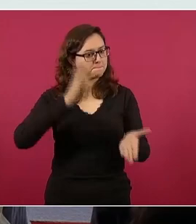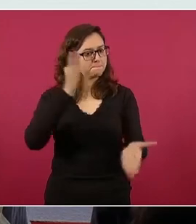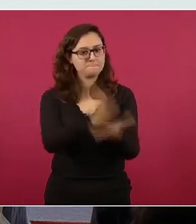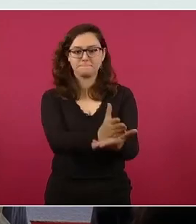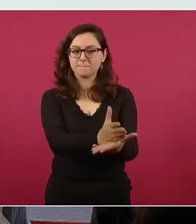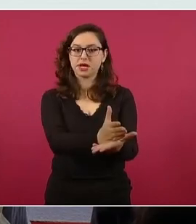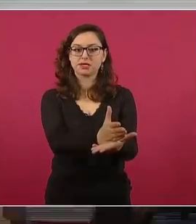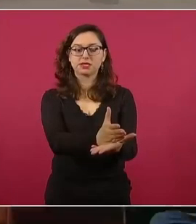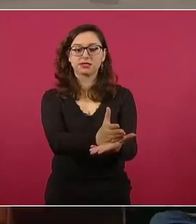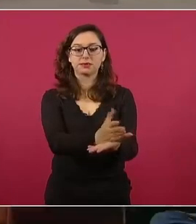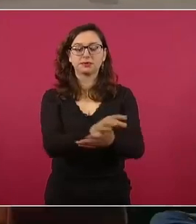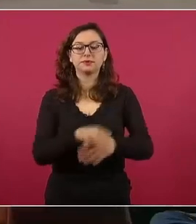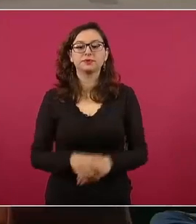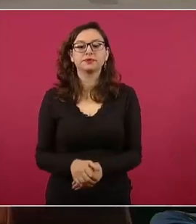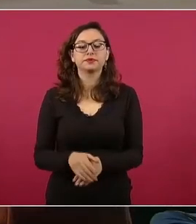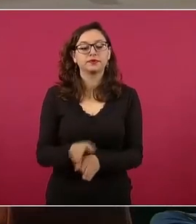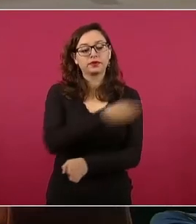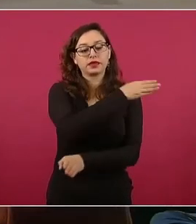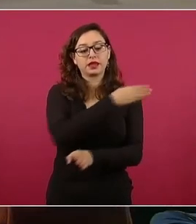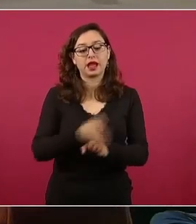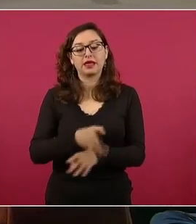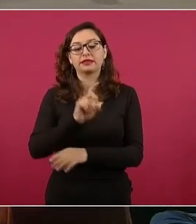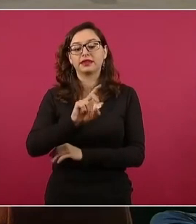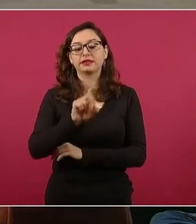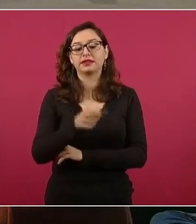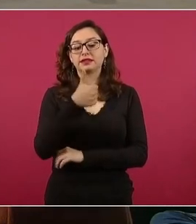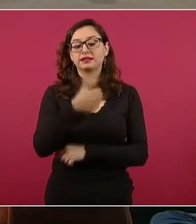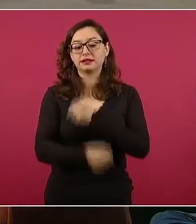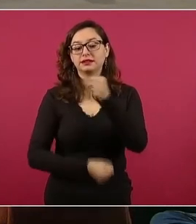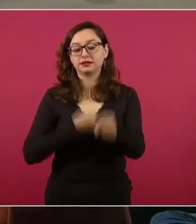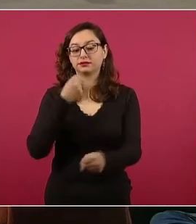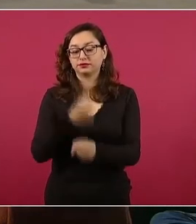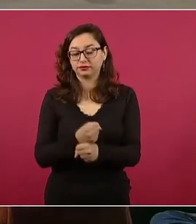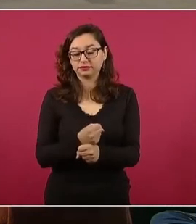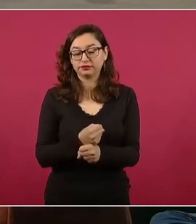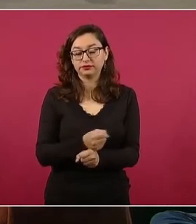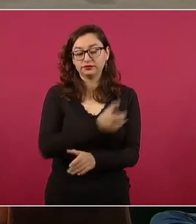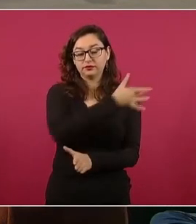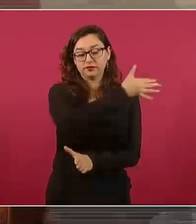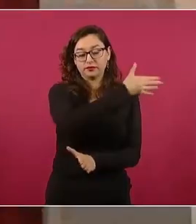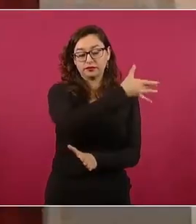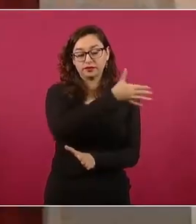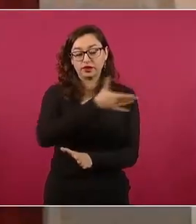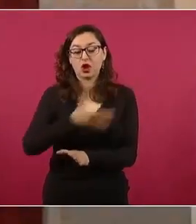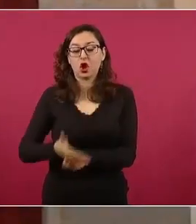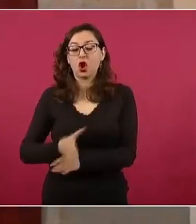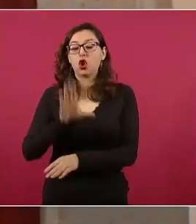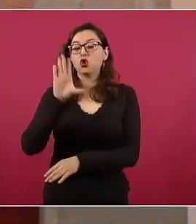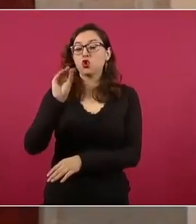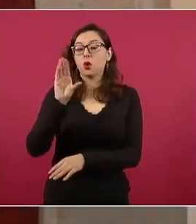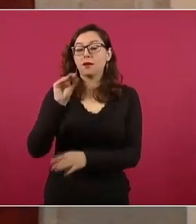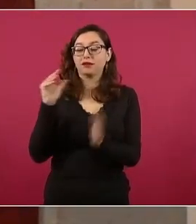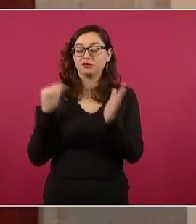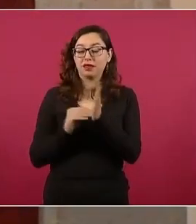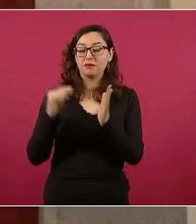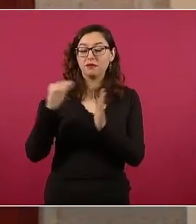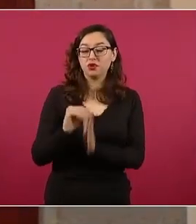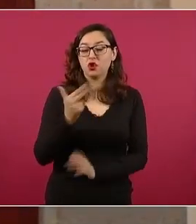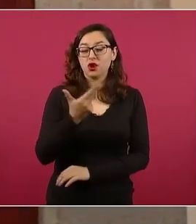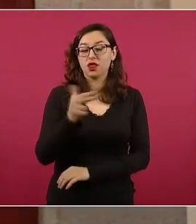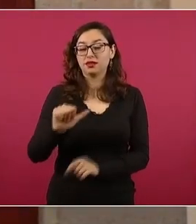En 36 años se concesionaron 90 millones de hectáreas,